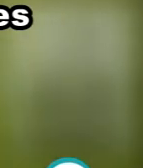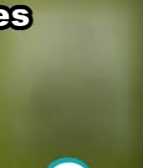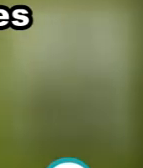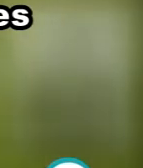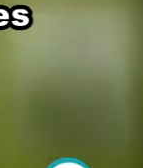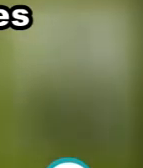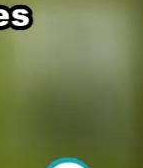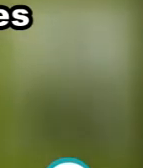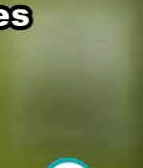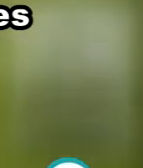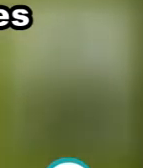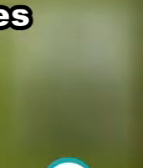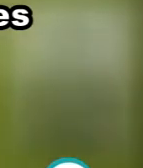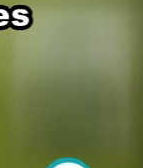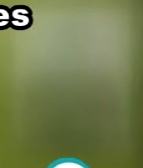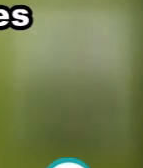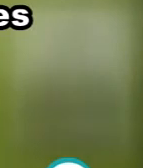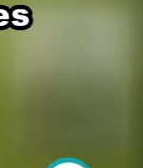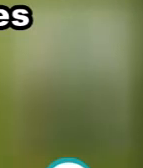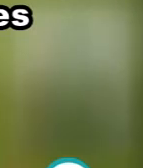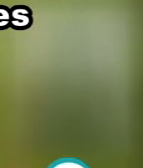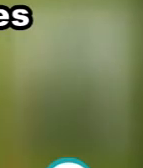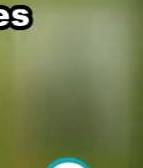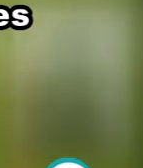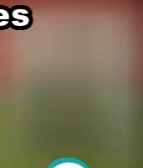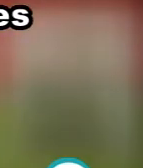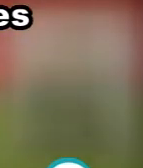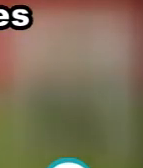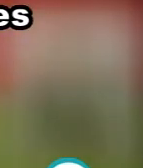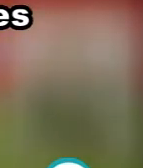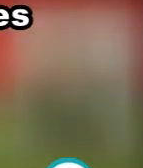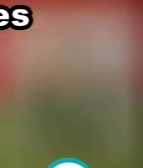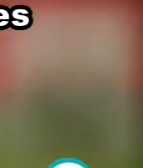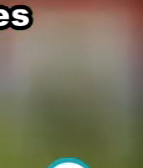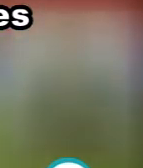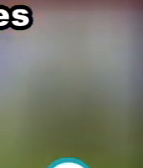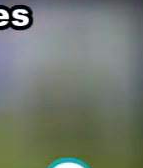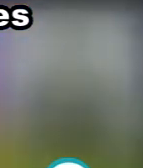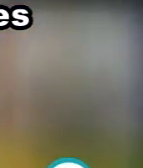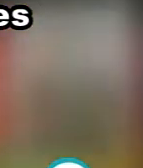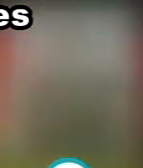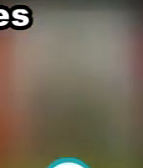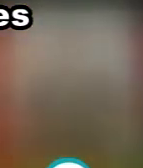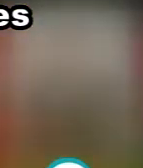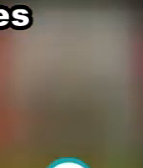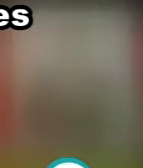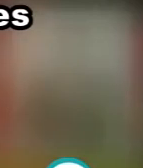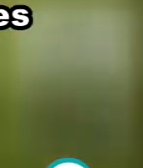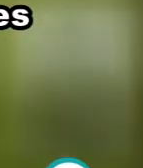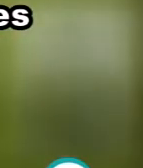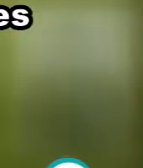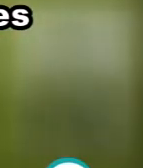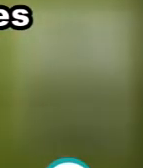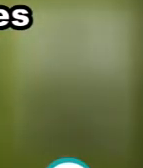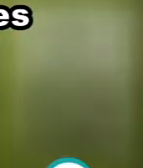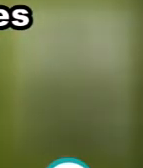siempre al máximo... ...y qué definidor que es... ...sí, verdad es que define con muchísima calidad... ...no le puede dejar esa opción al